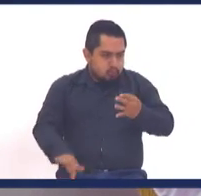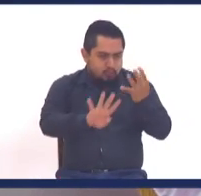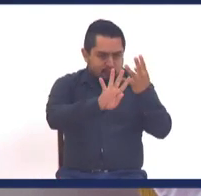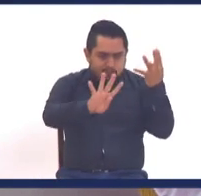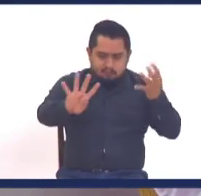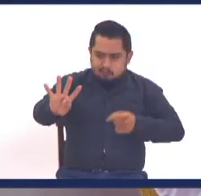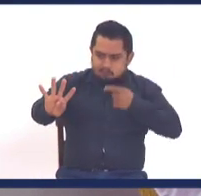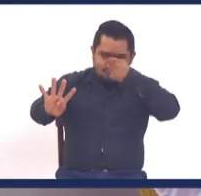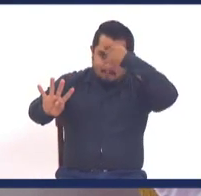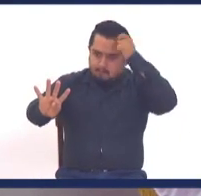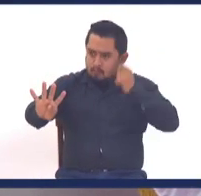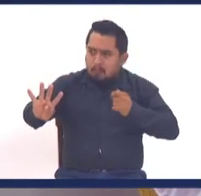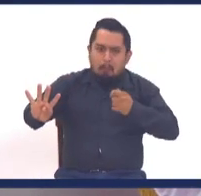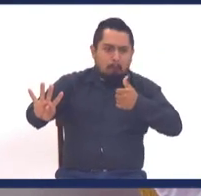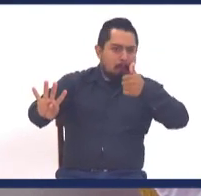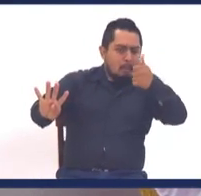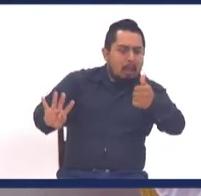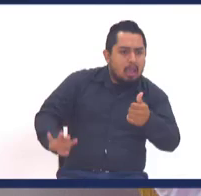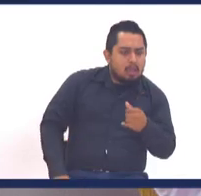bien peinados,